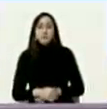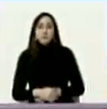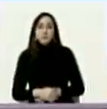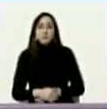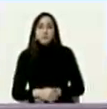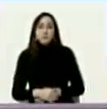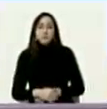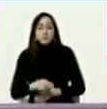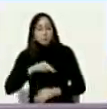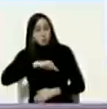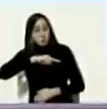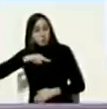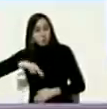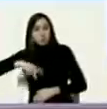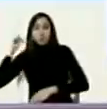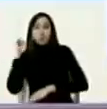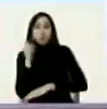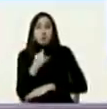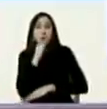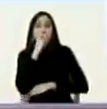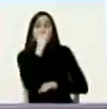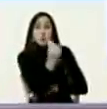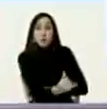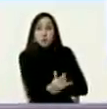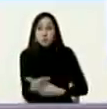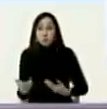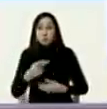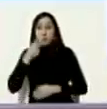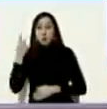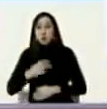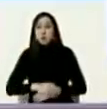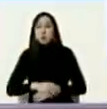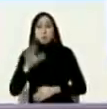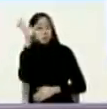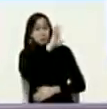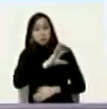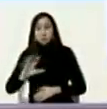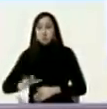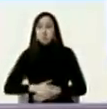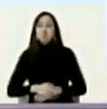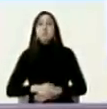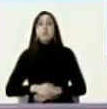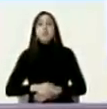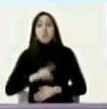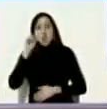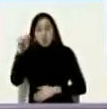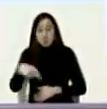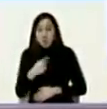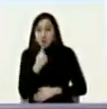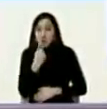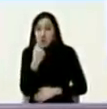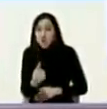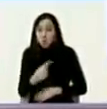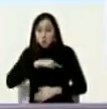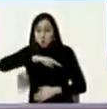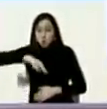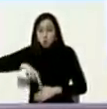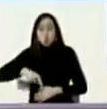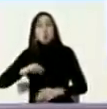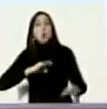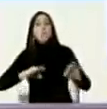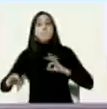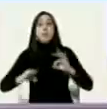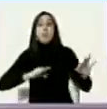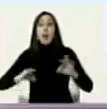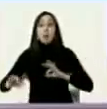nosotros la denunciamos política y diplomáticamente pero también les digo nosotros nos preparamos